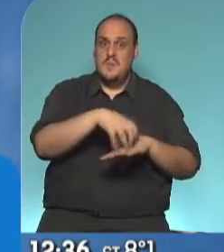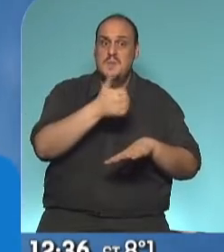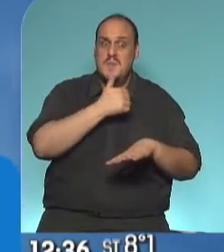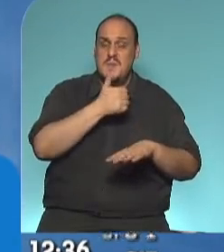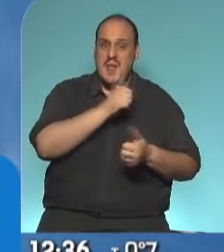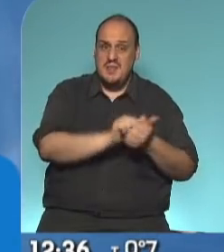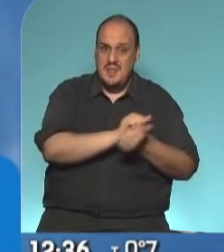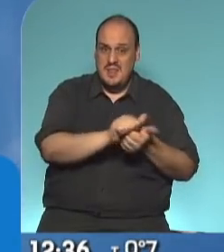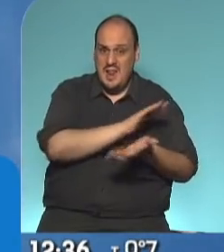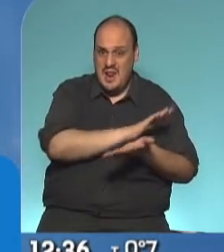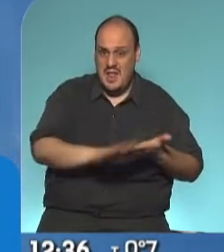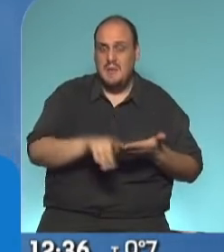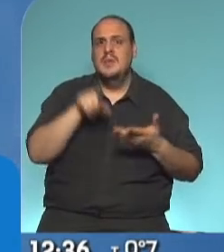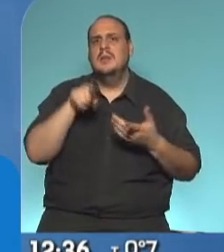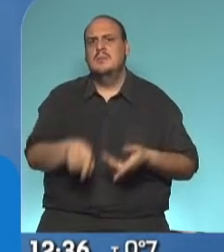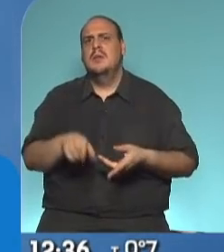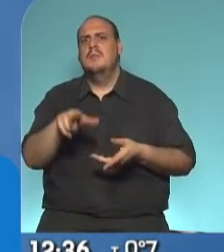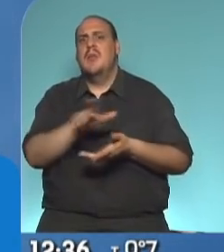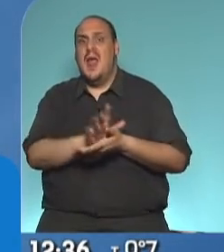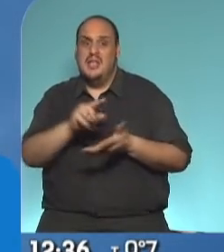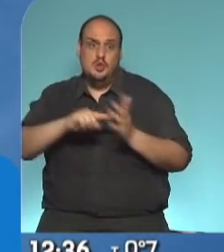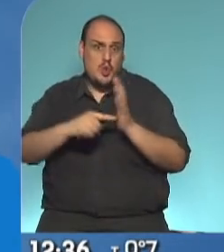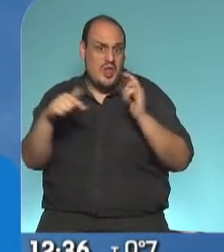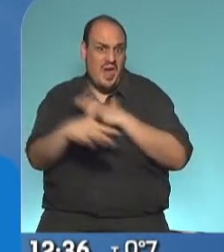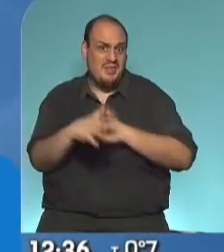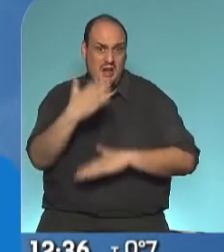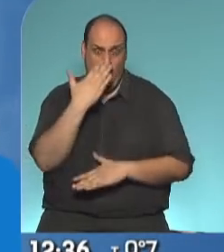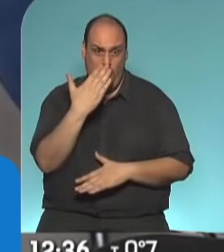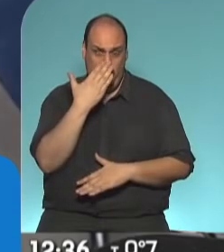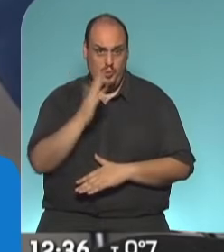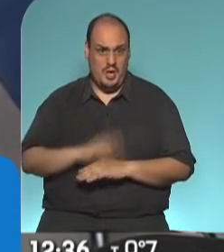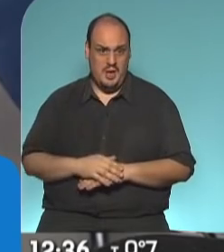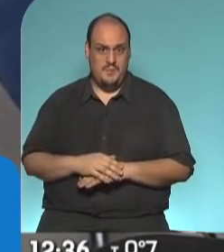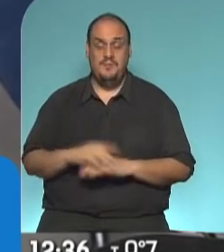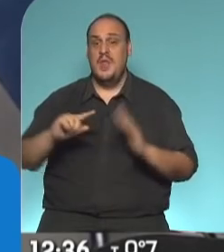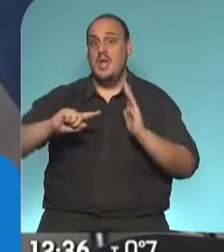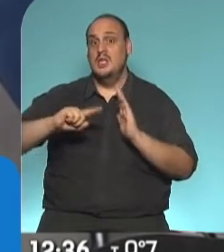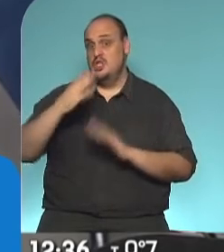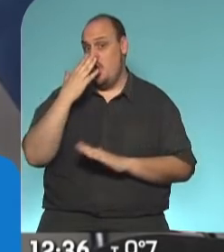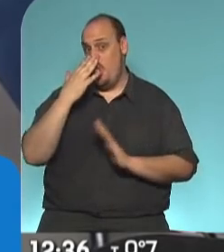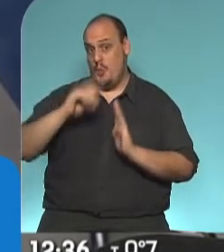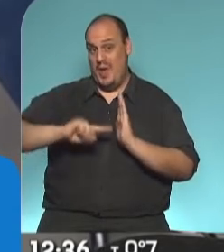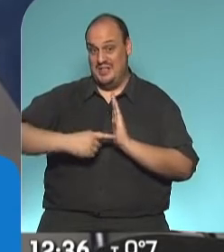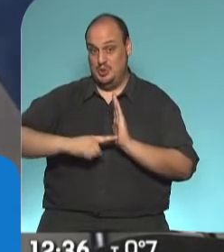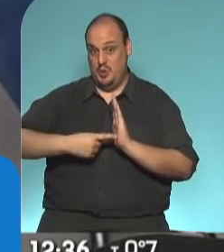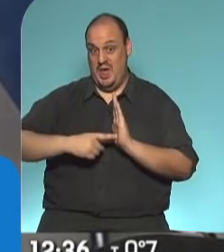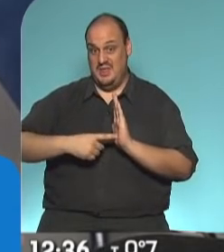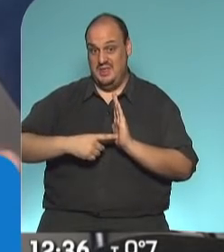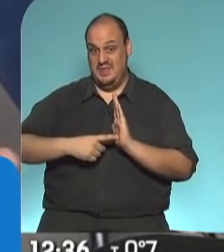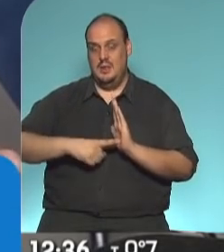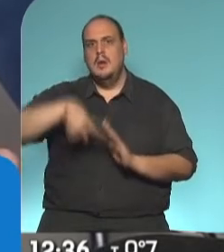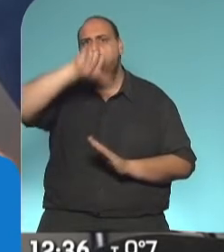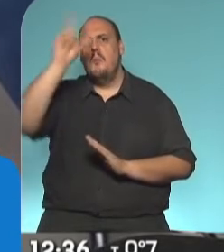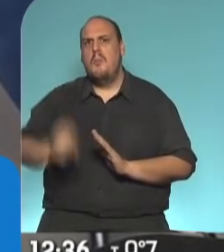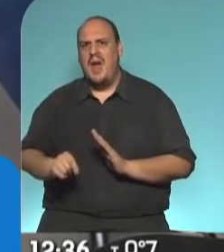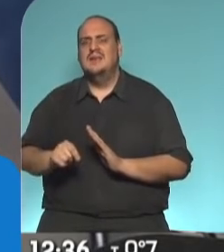colectoras troncales para la ciudad de Córdoba. Para que tengan una idea, en la ciudad de Córdoba, que es la segunda ciudad del